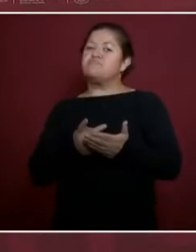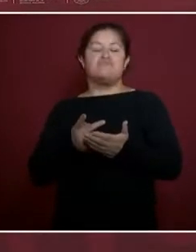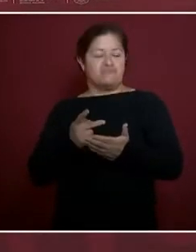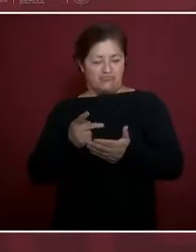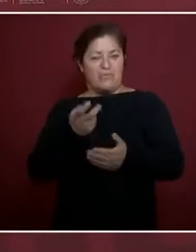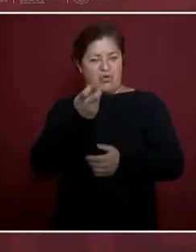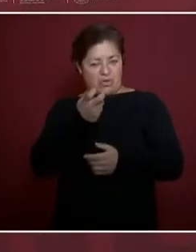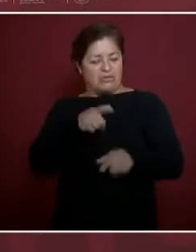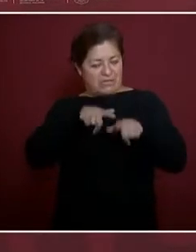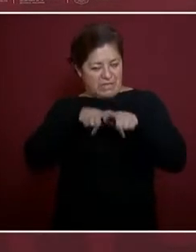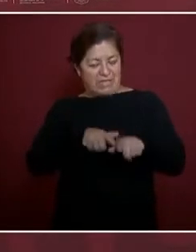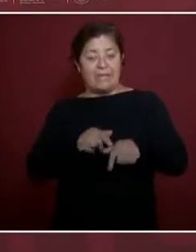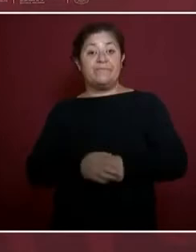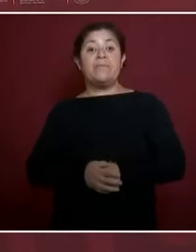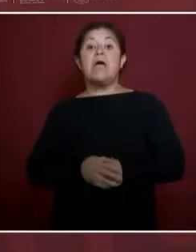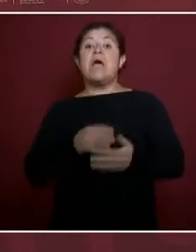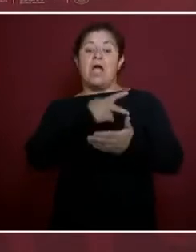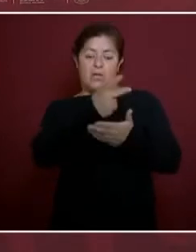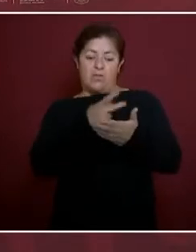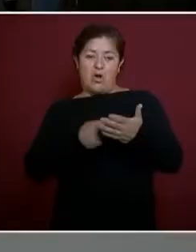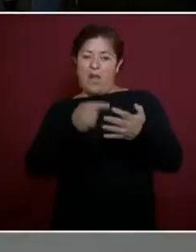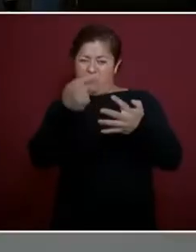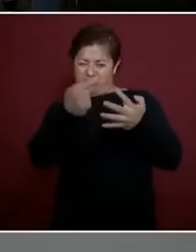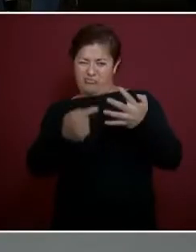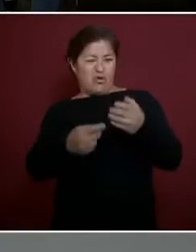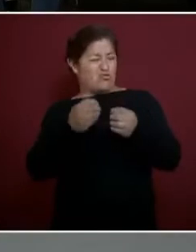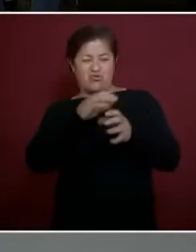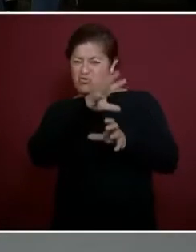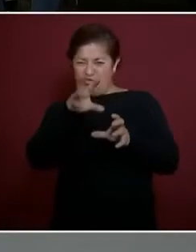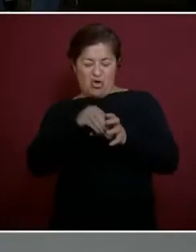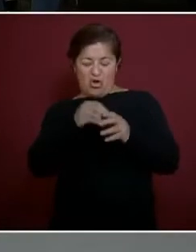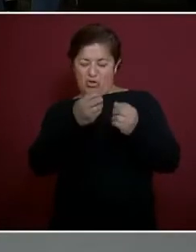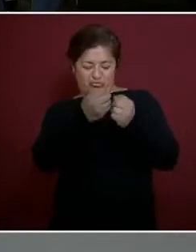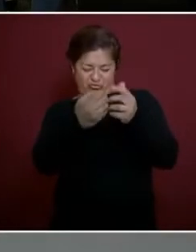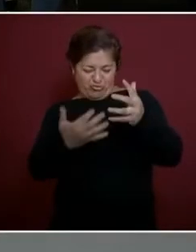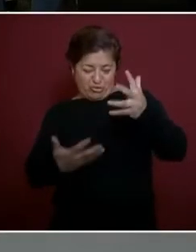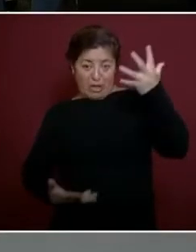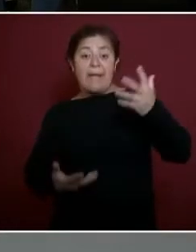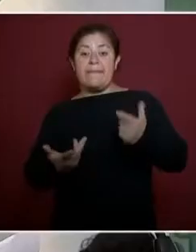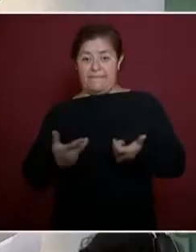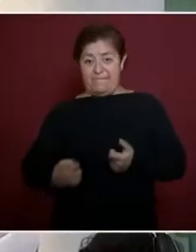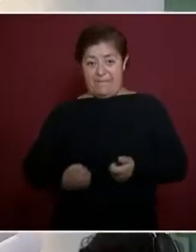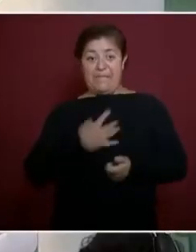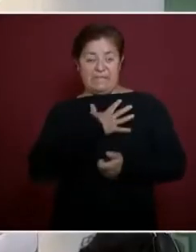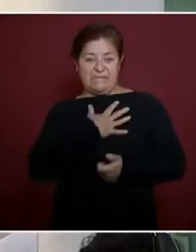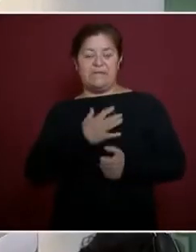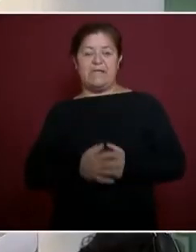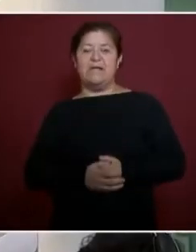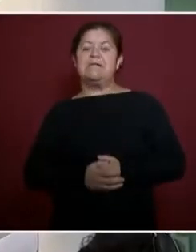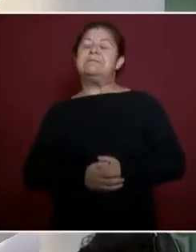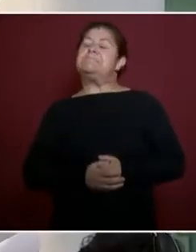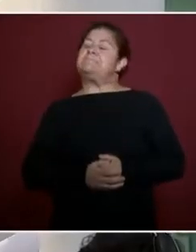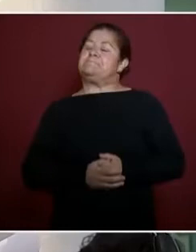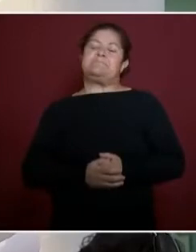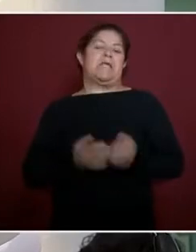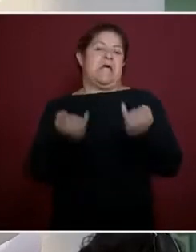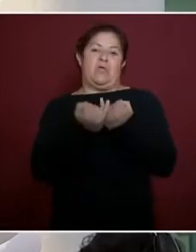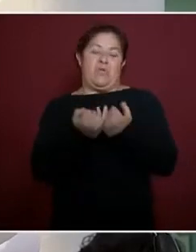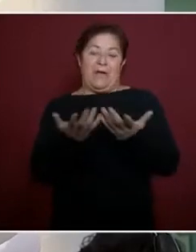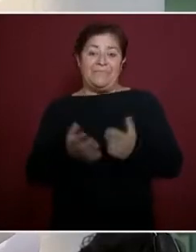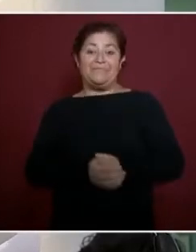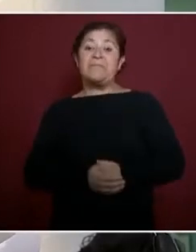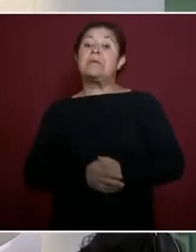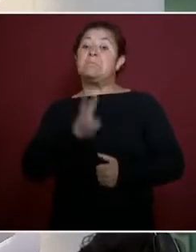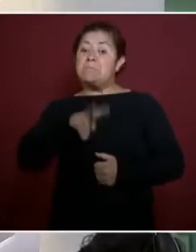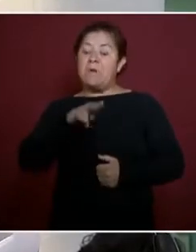Y todos los programas ya lo expresé de bienestar y me da muchísimo gusto, la verdad,